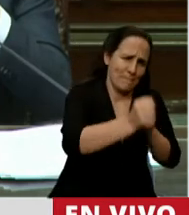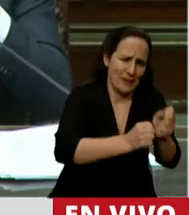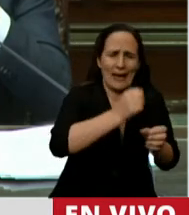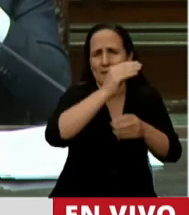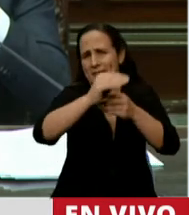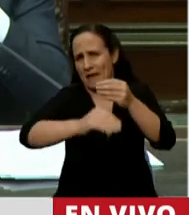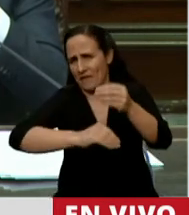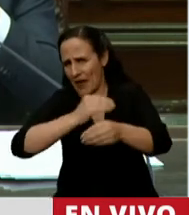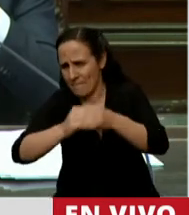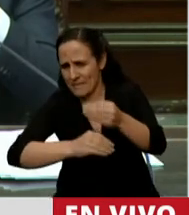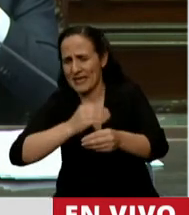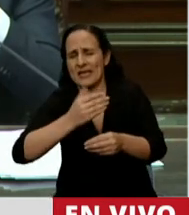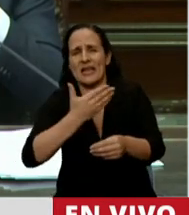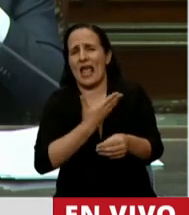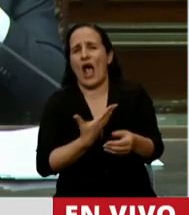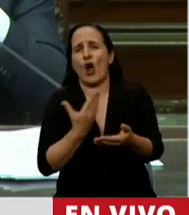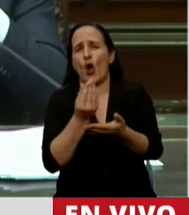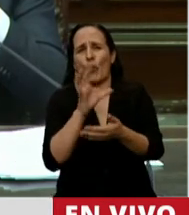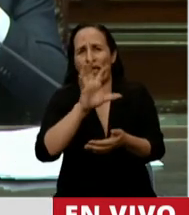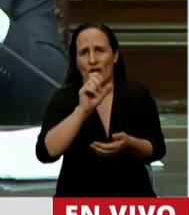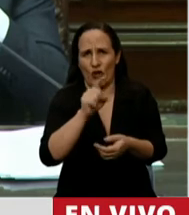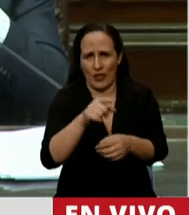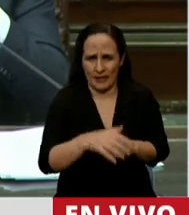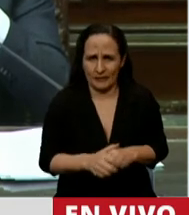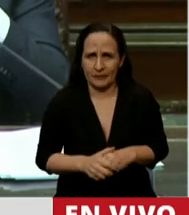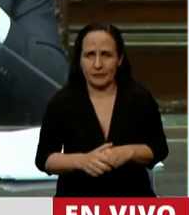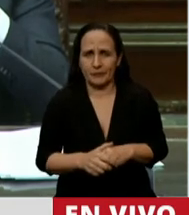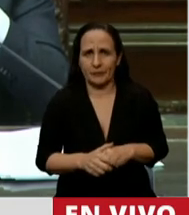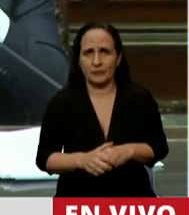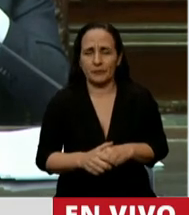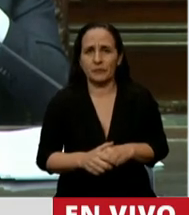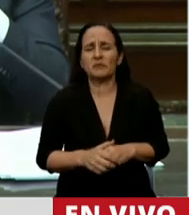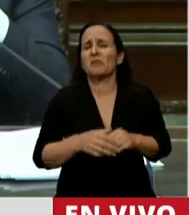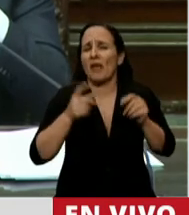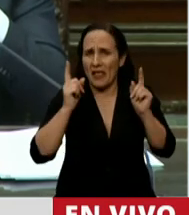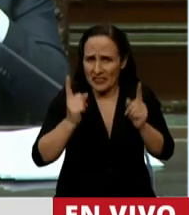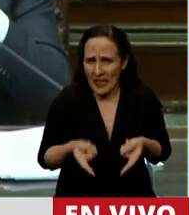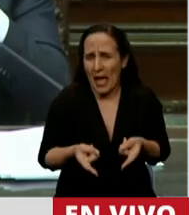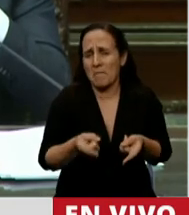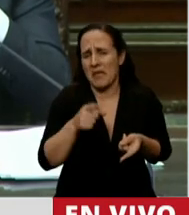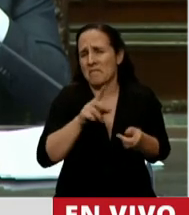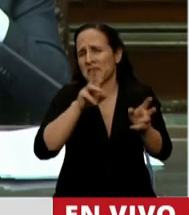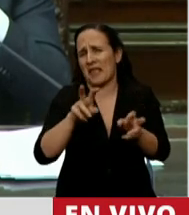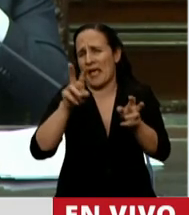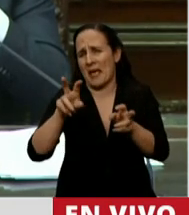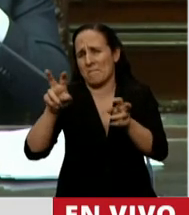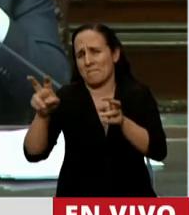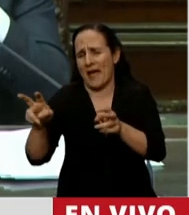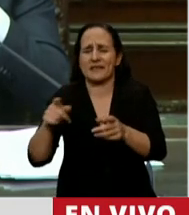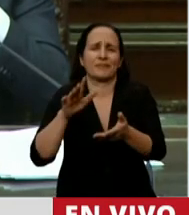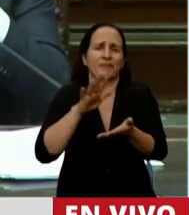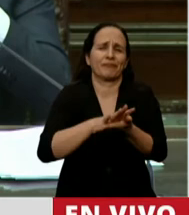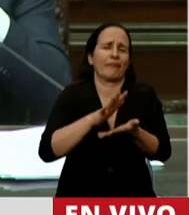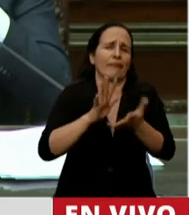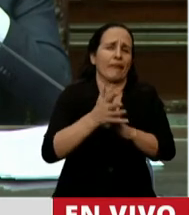sea las familias, sea el gobierno provincial. Y además podemos contar otros temas permanentes como el